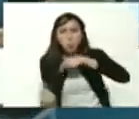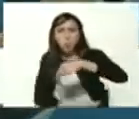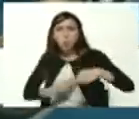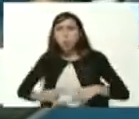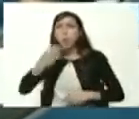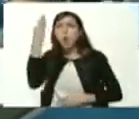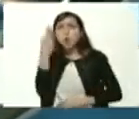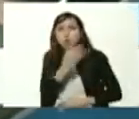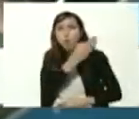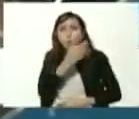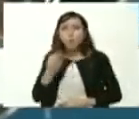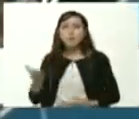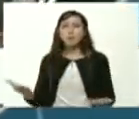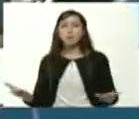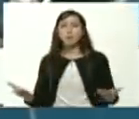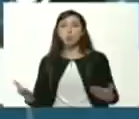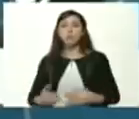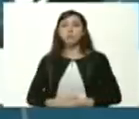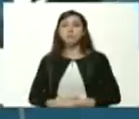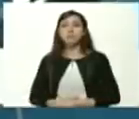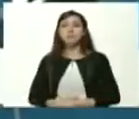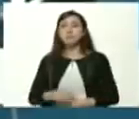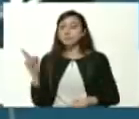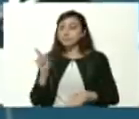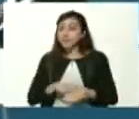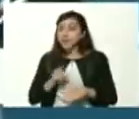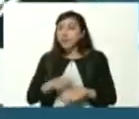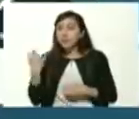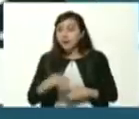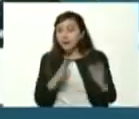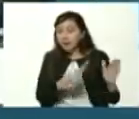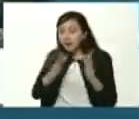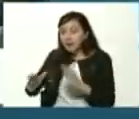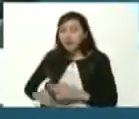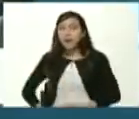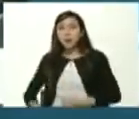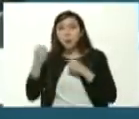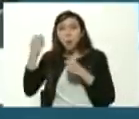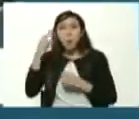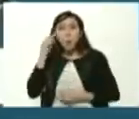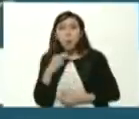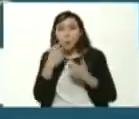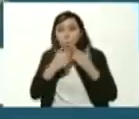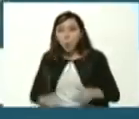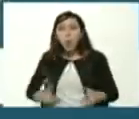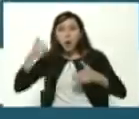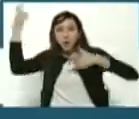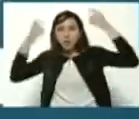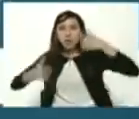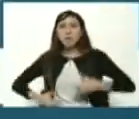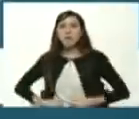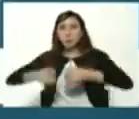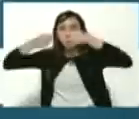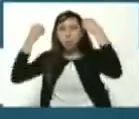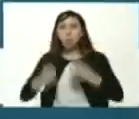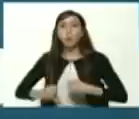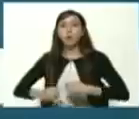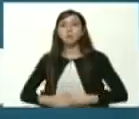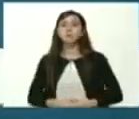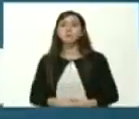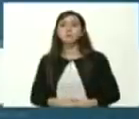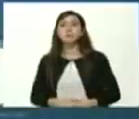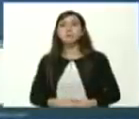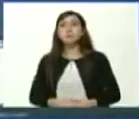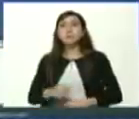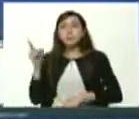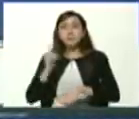compromiso una etapa de patriotismo de bolivaranismo de chavismo radical una etapa